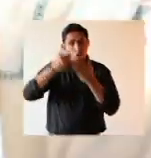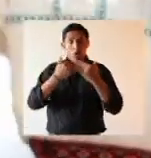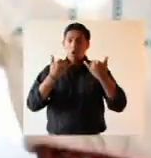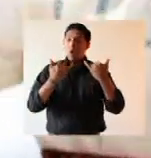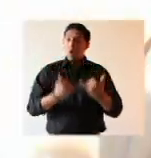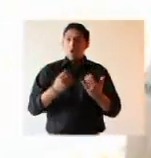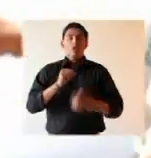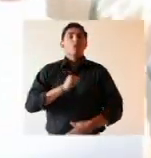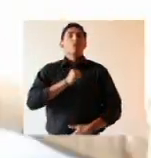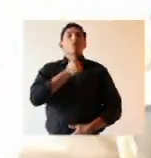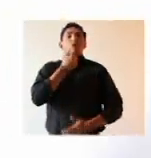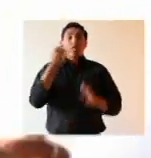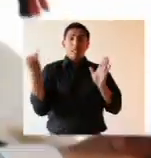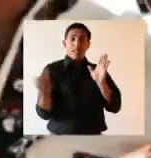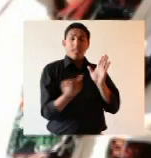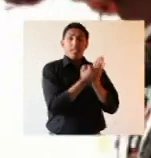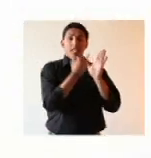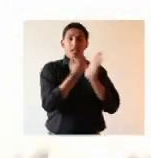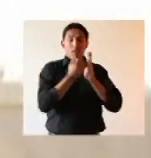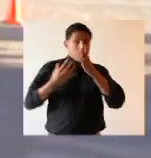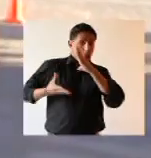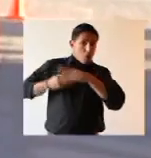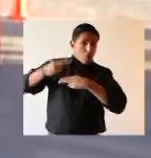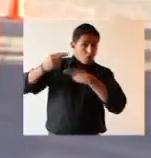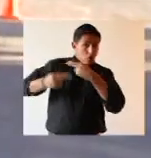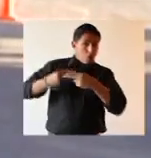es orgulloso de su identidad y su historia.